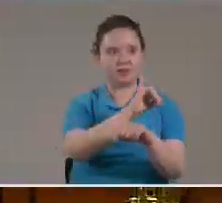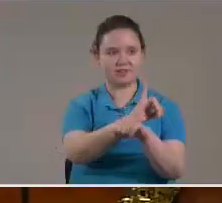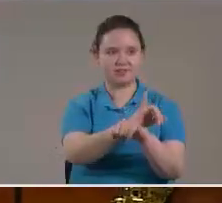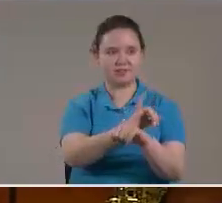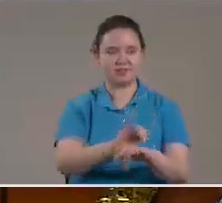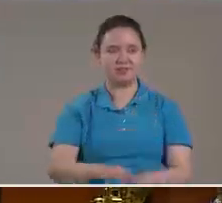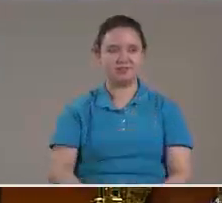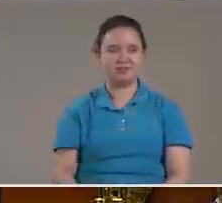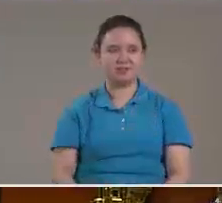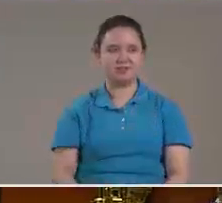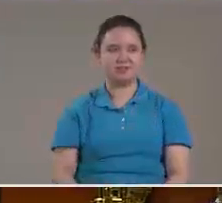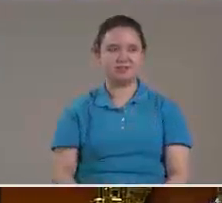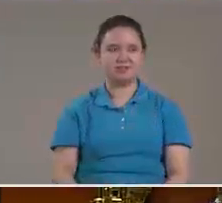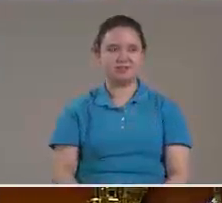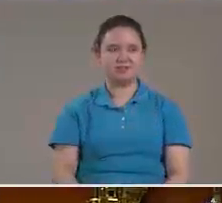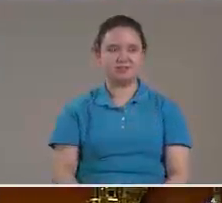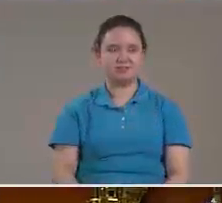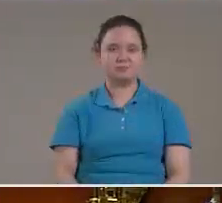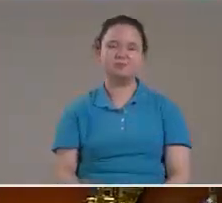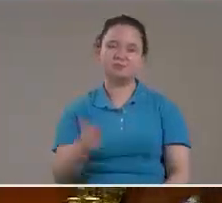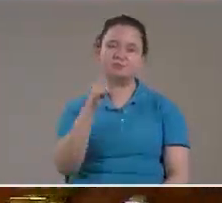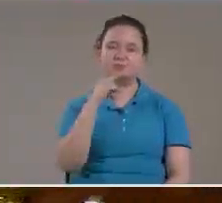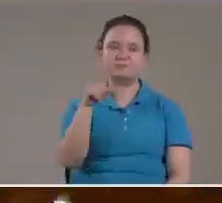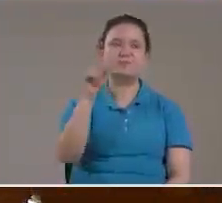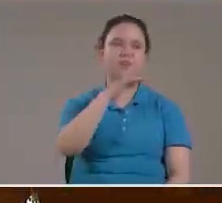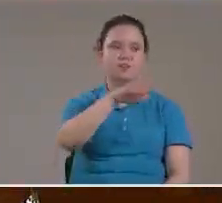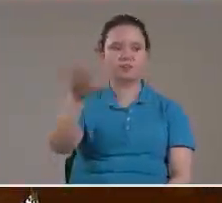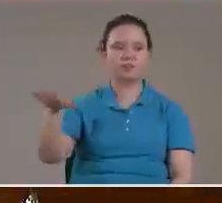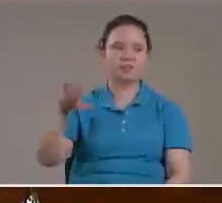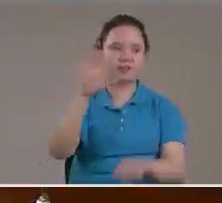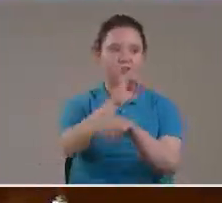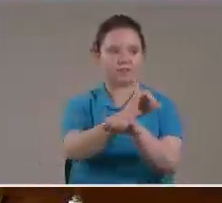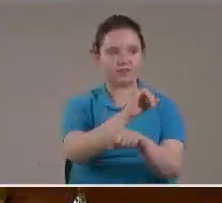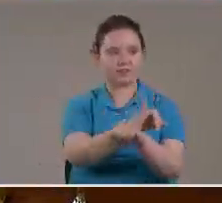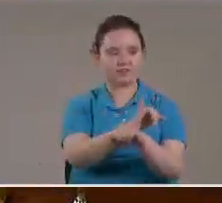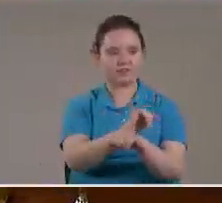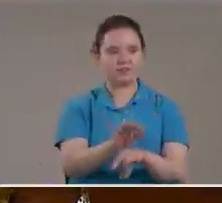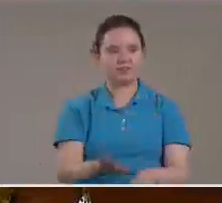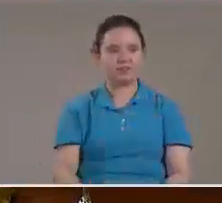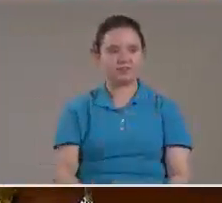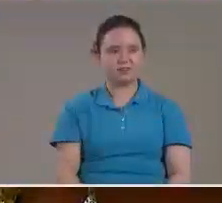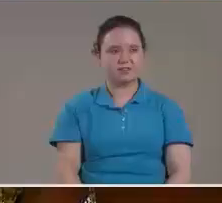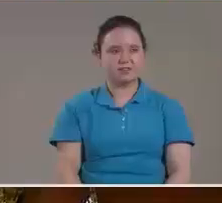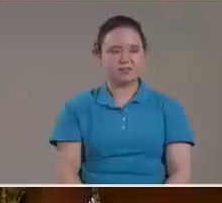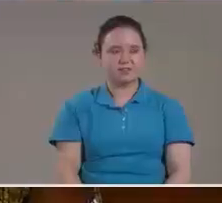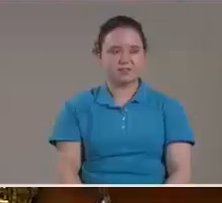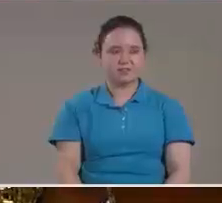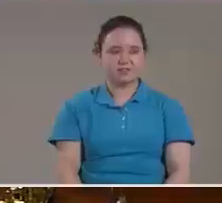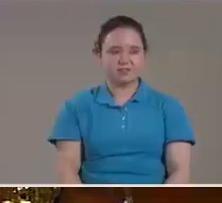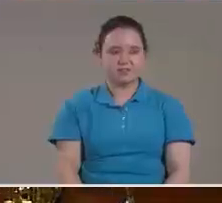Parte pues Pero como estoy hablando Con ustedes Esta es la iglesia